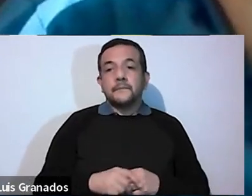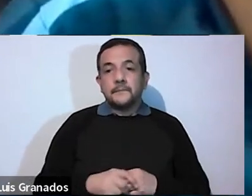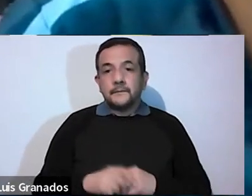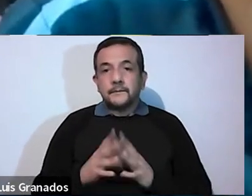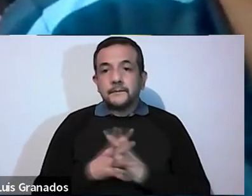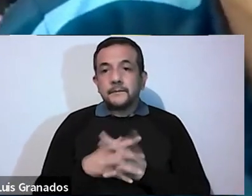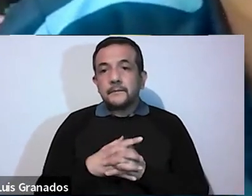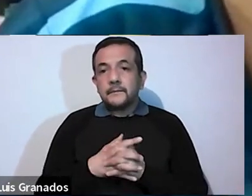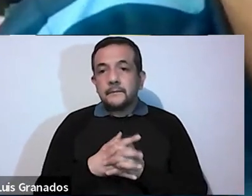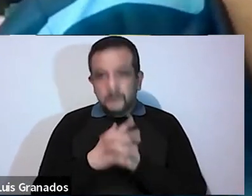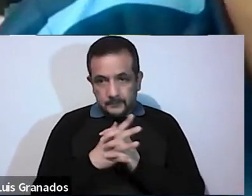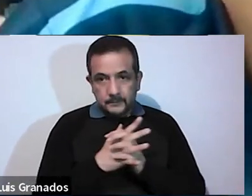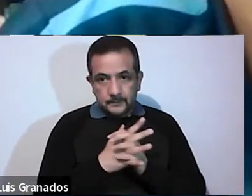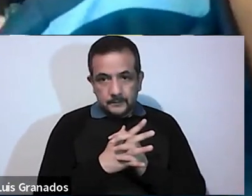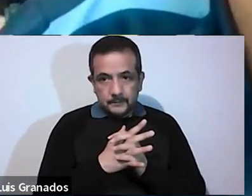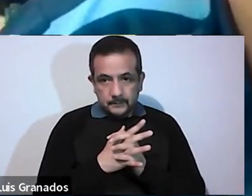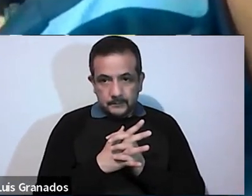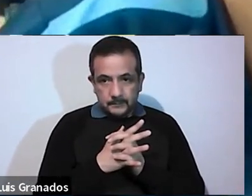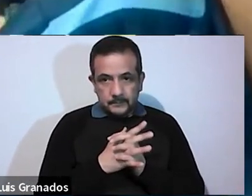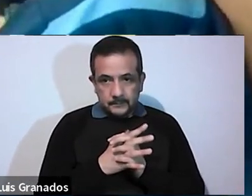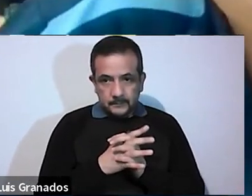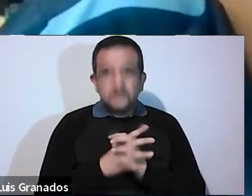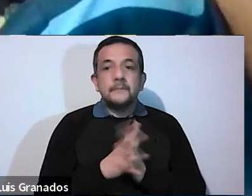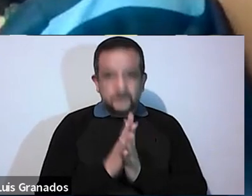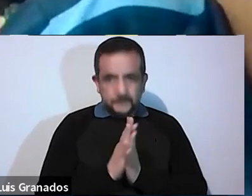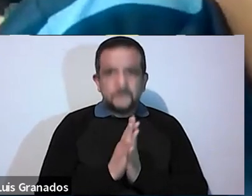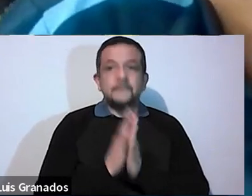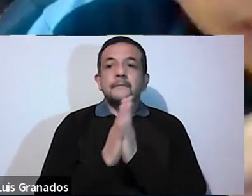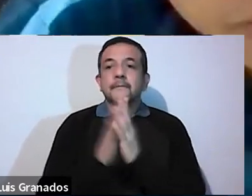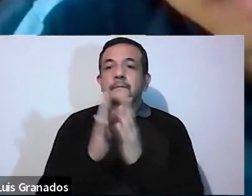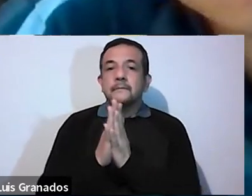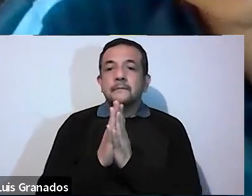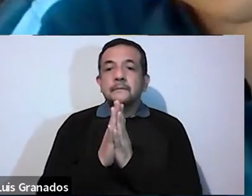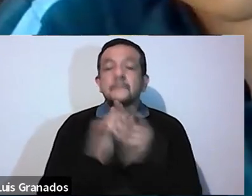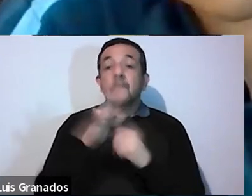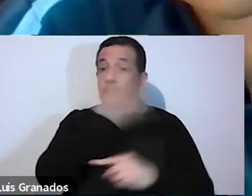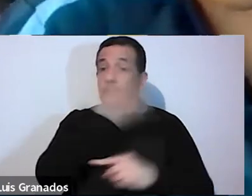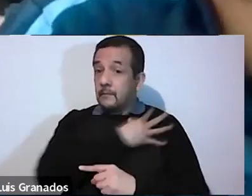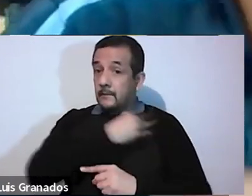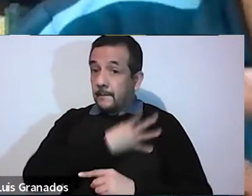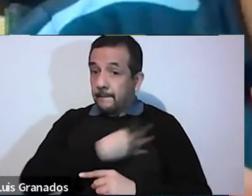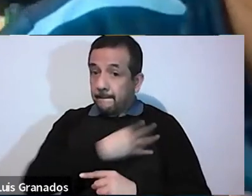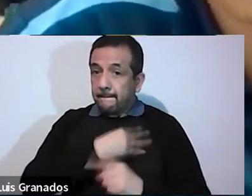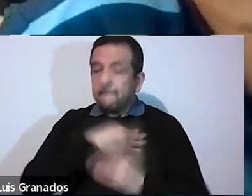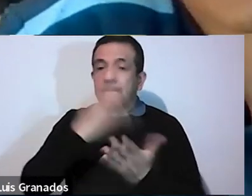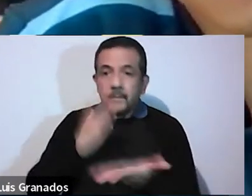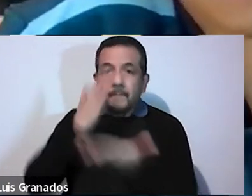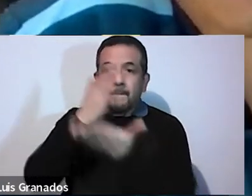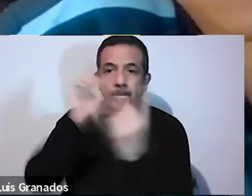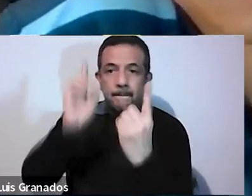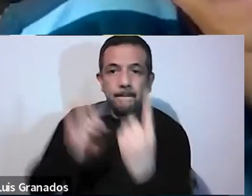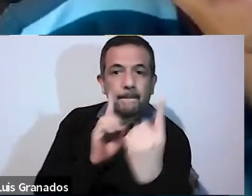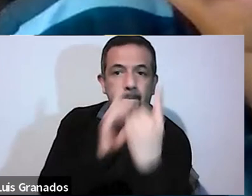administró bien la abrencia que le dejó su padre. no llega contando cosas que no son. Llega así. Se presenta